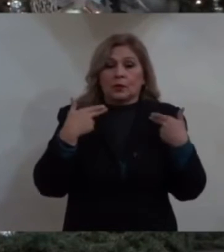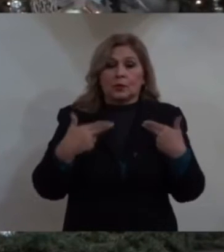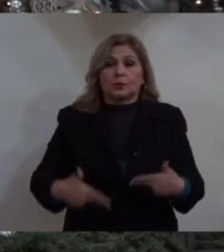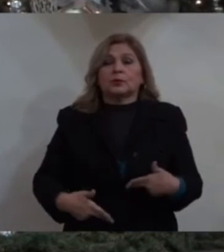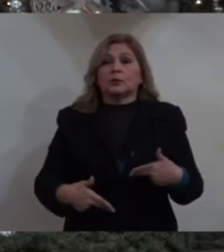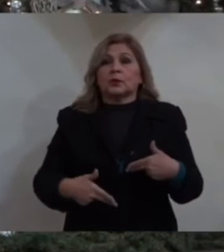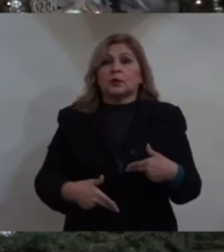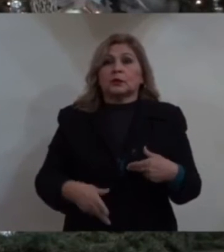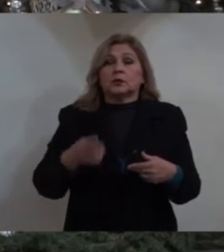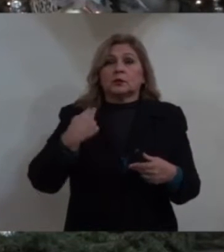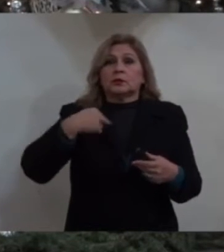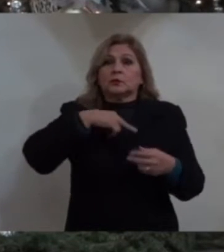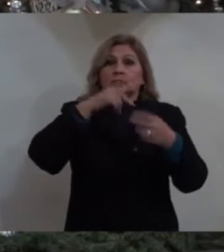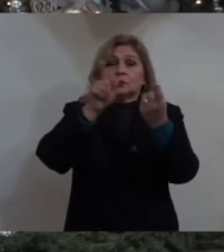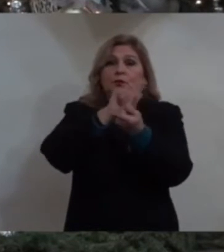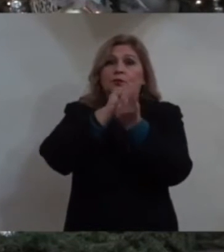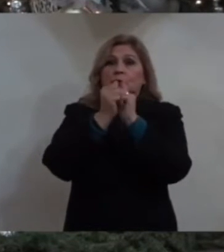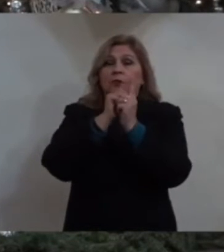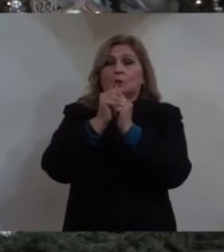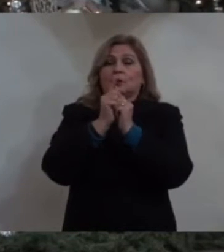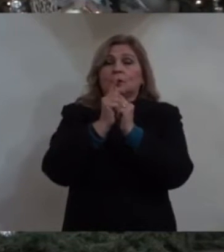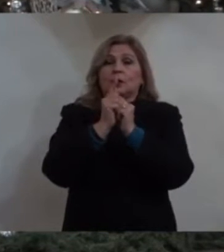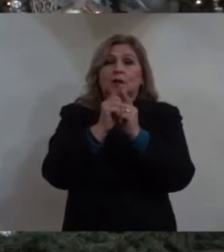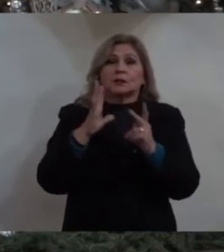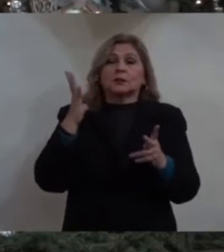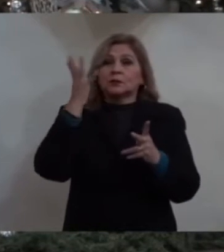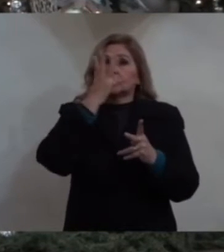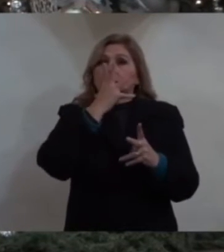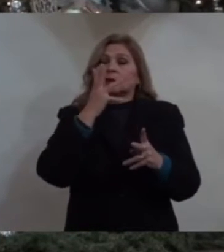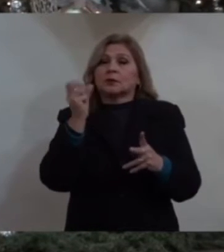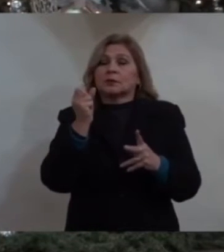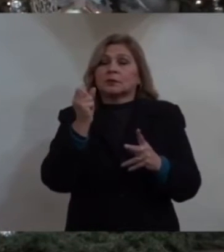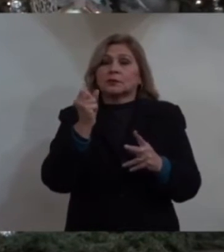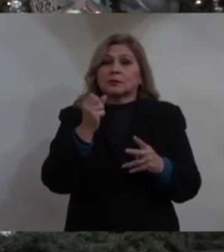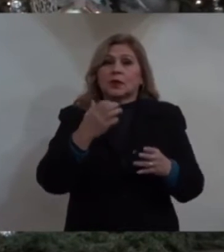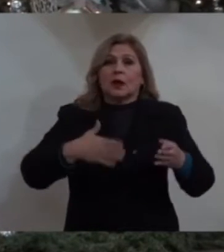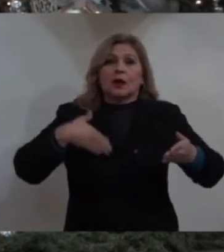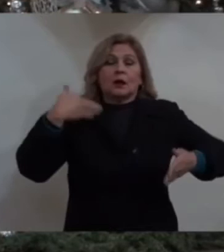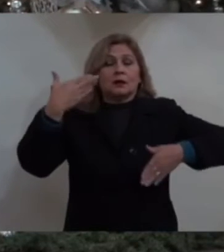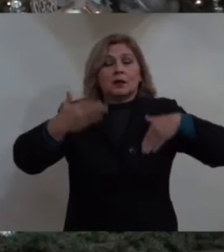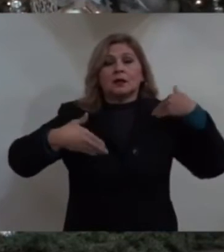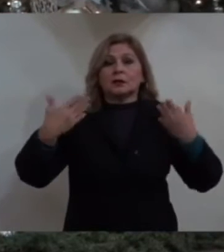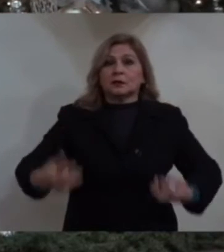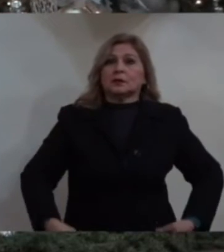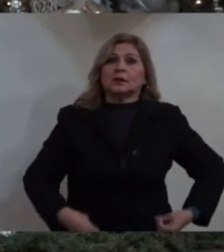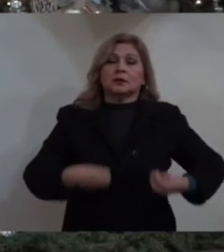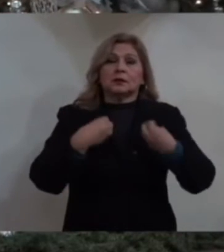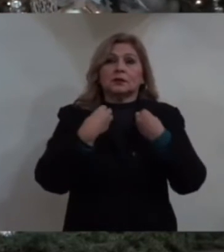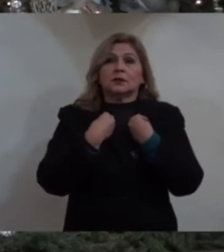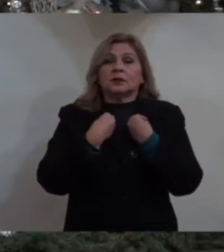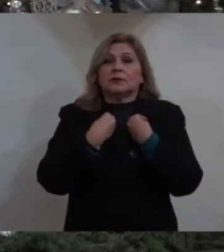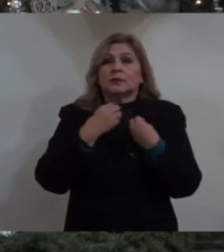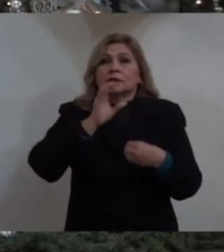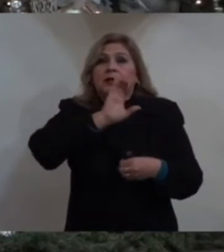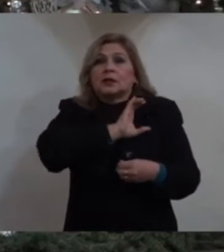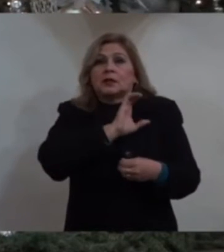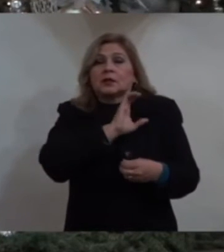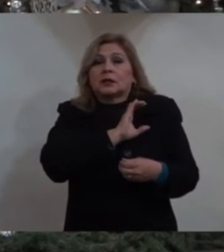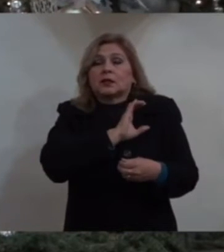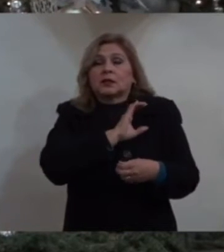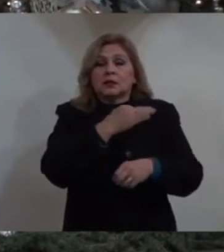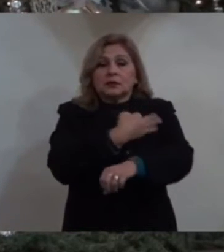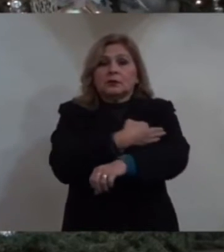comparte la belleza, la alegría de la vida, del cariño, de la